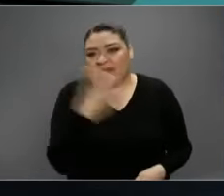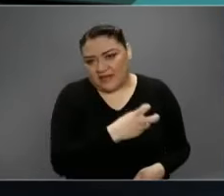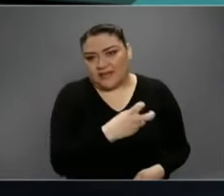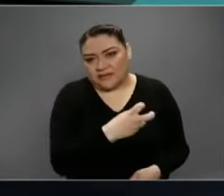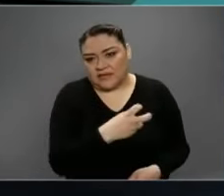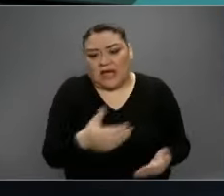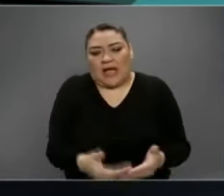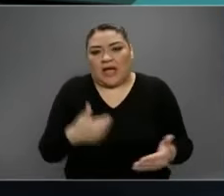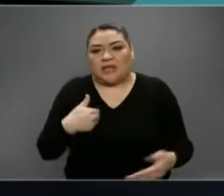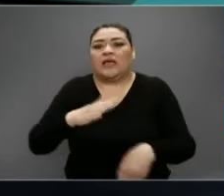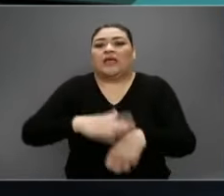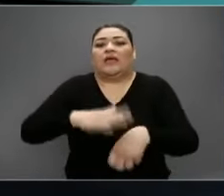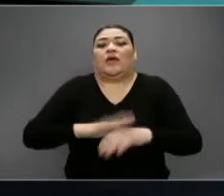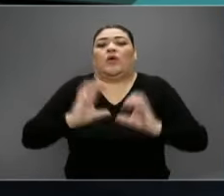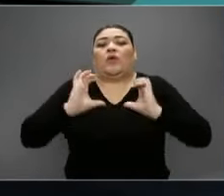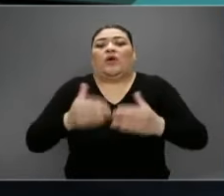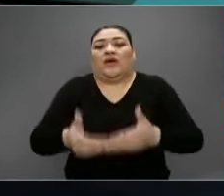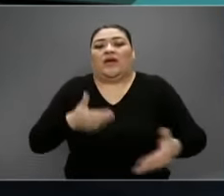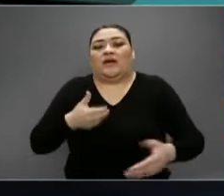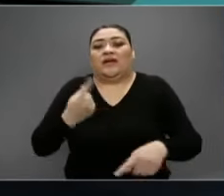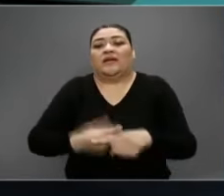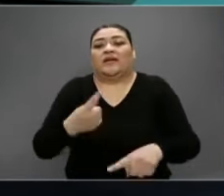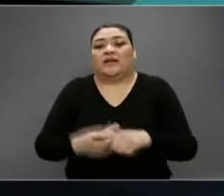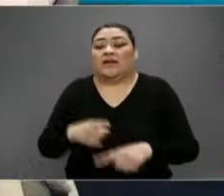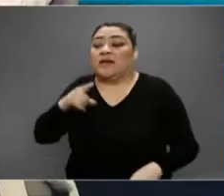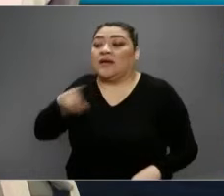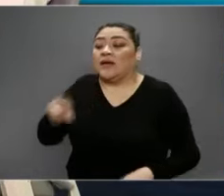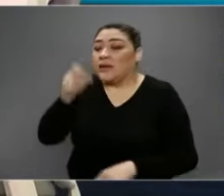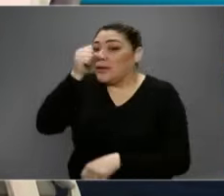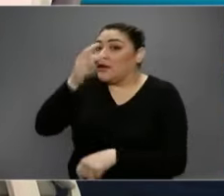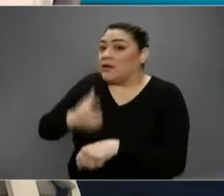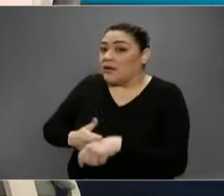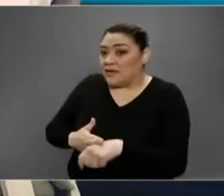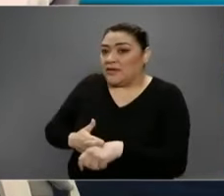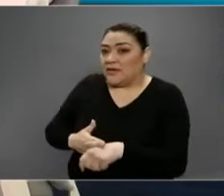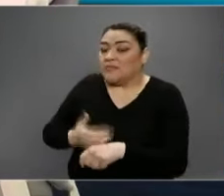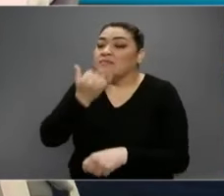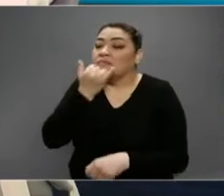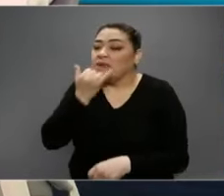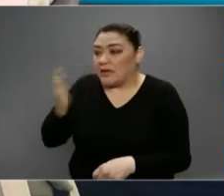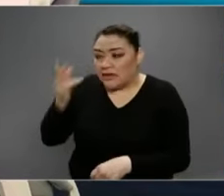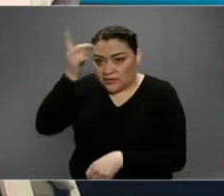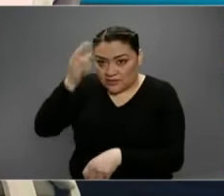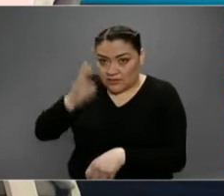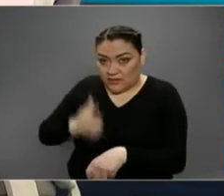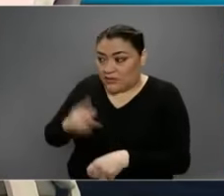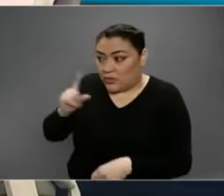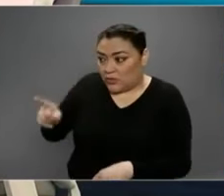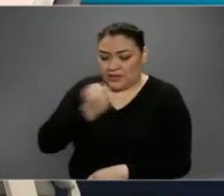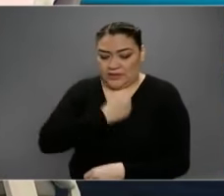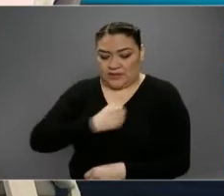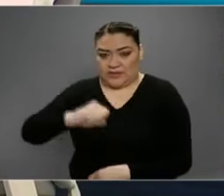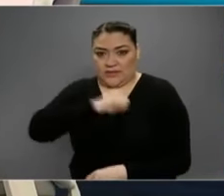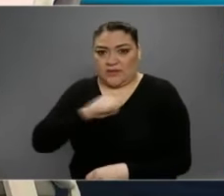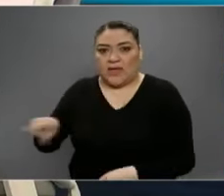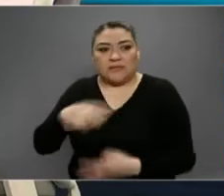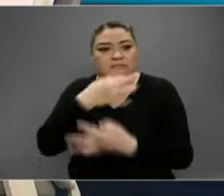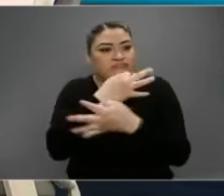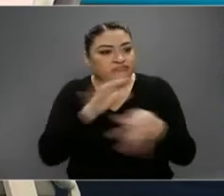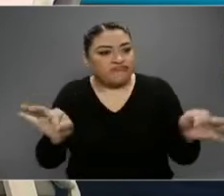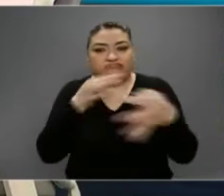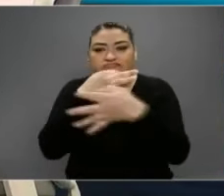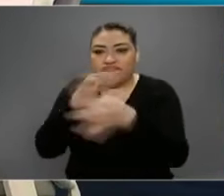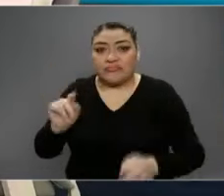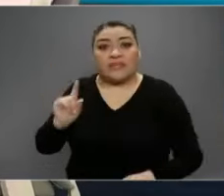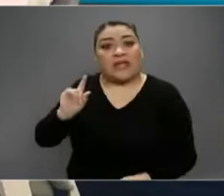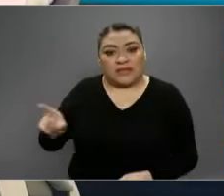Las medidas de prevención son las que en este momento el secretario ha, perdón, el director de promoción de la salud nos ha